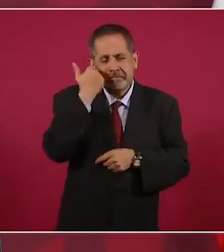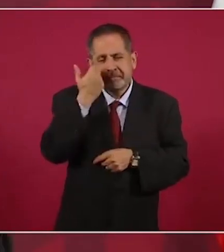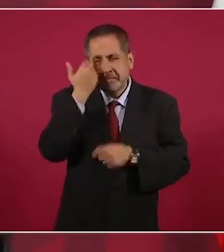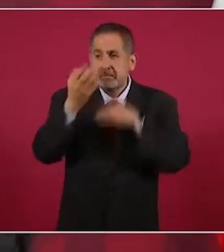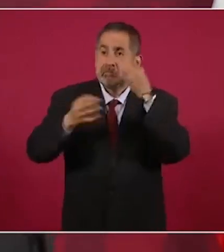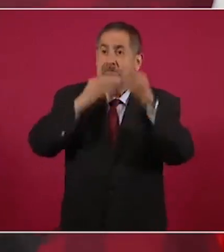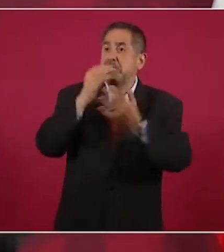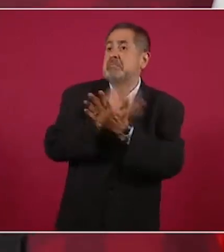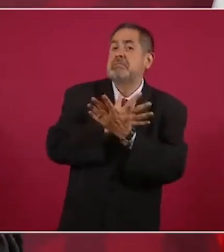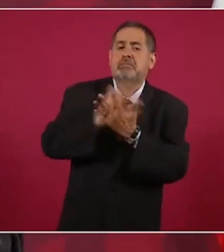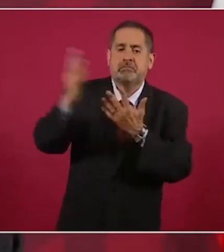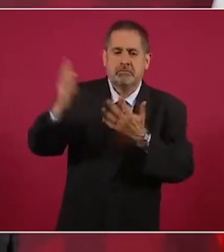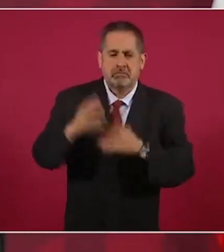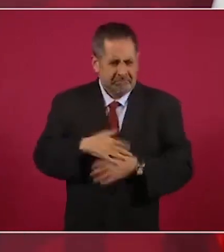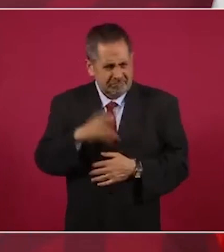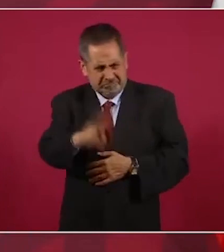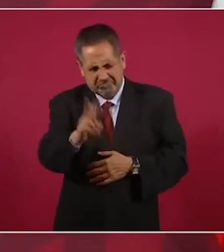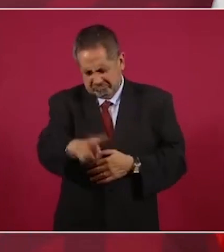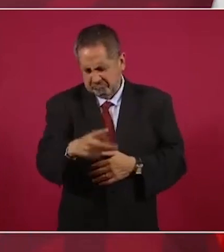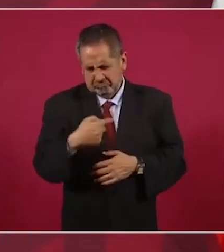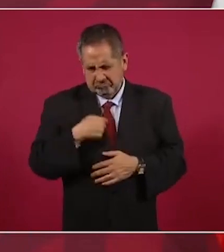lo cual sostengo.